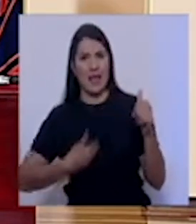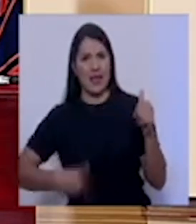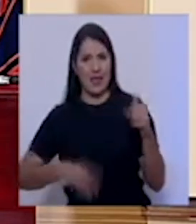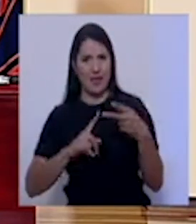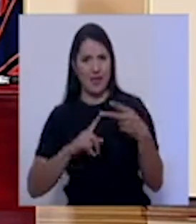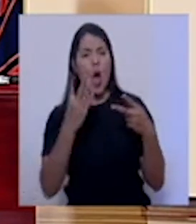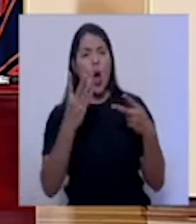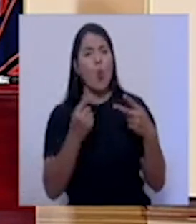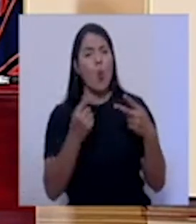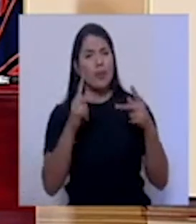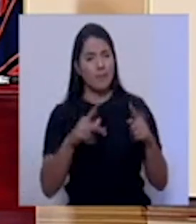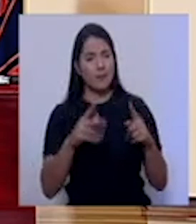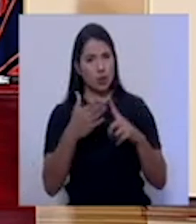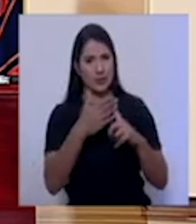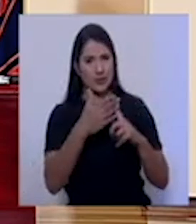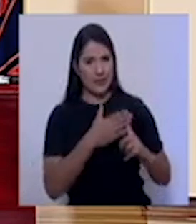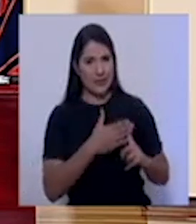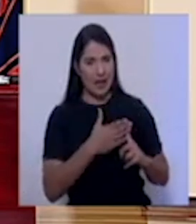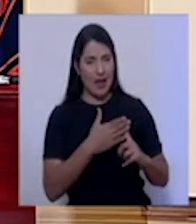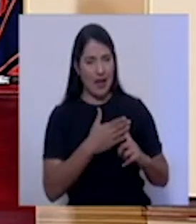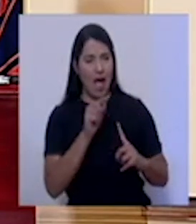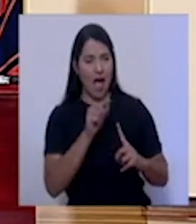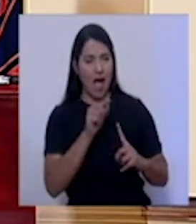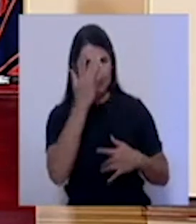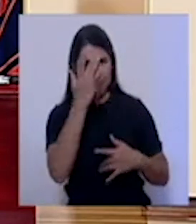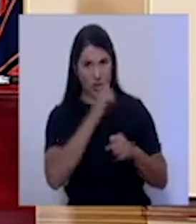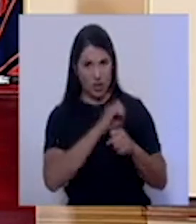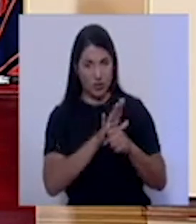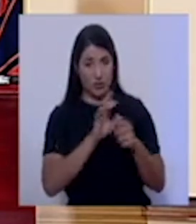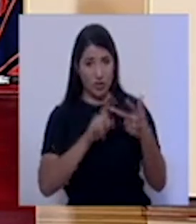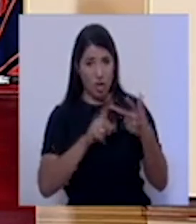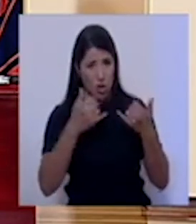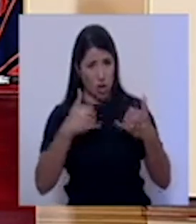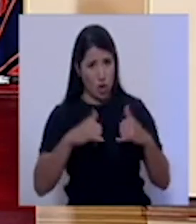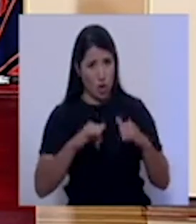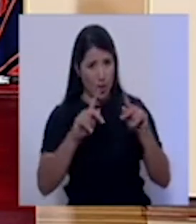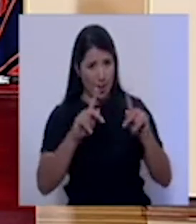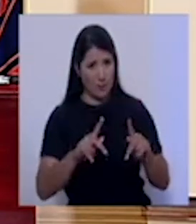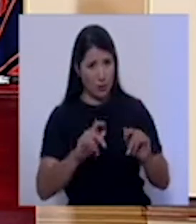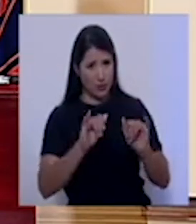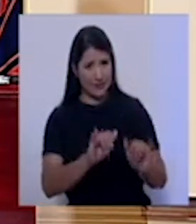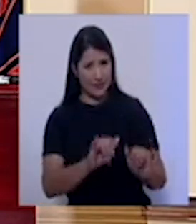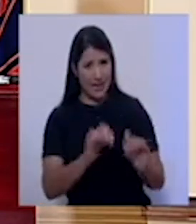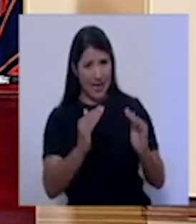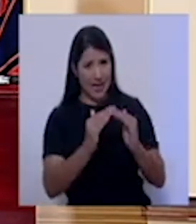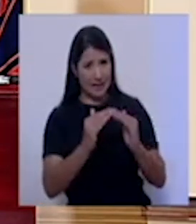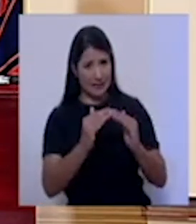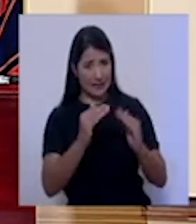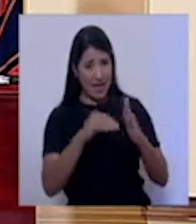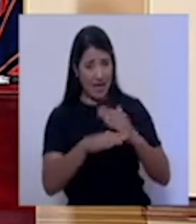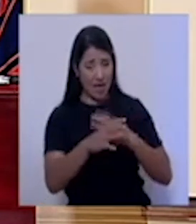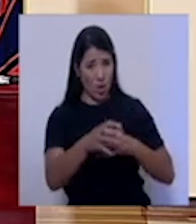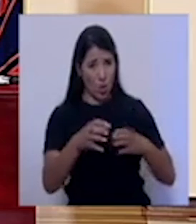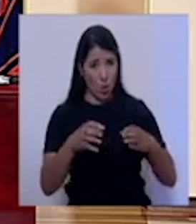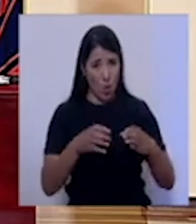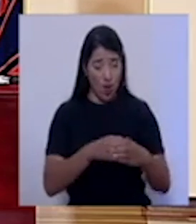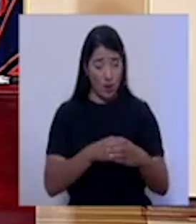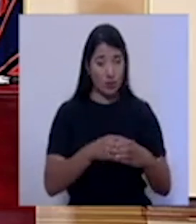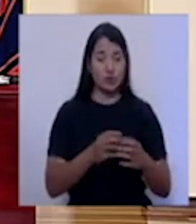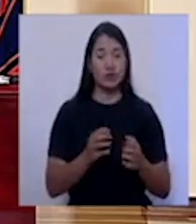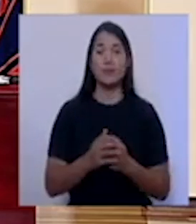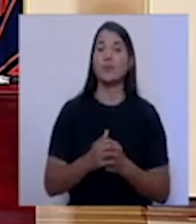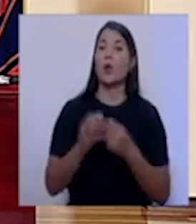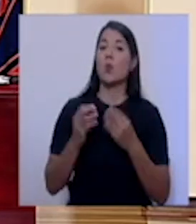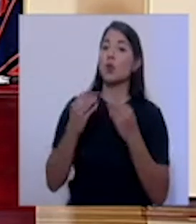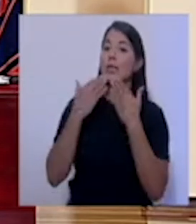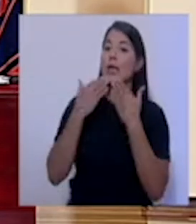aisladas en estas por COVID-19? ¿Todavía hay casos en cuarterías que estaban en cuarentena? Muchas